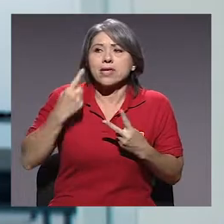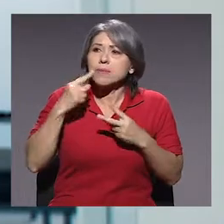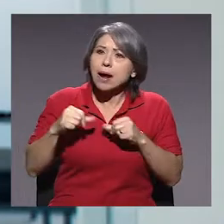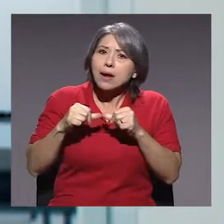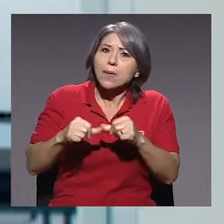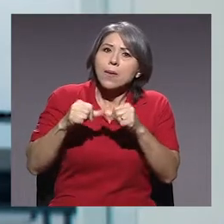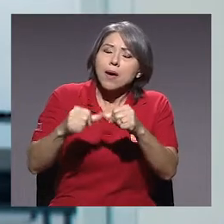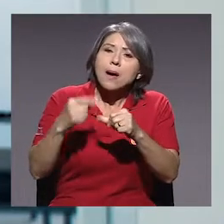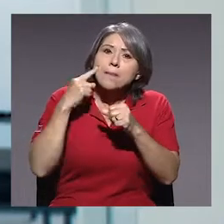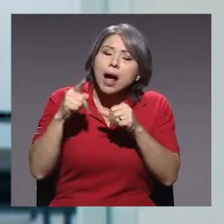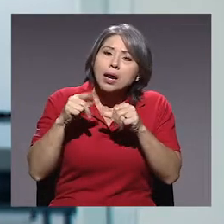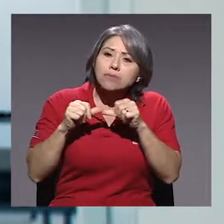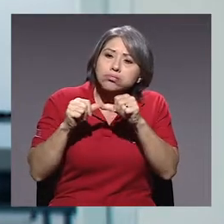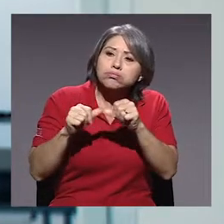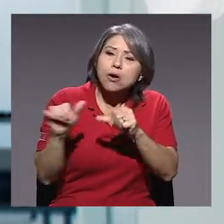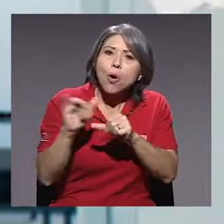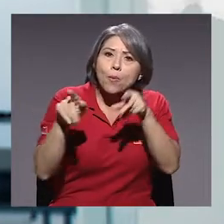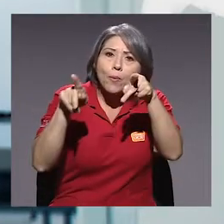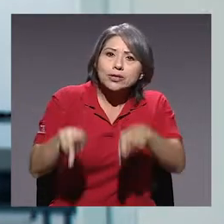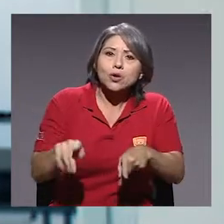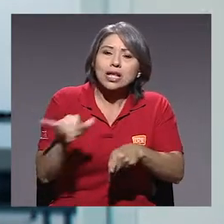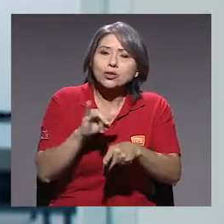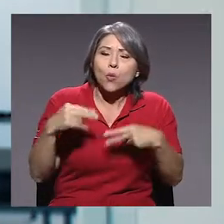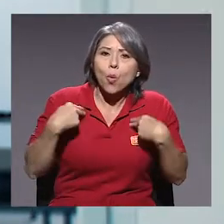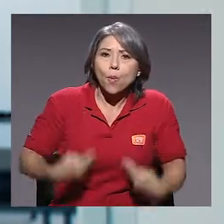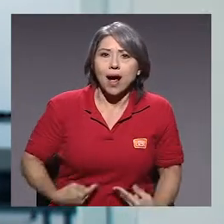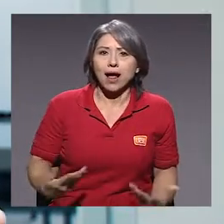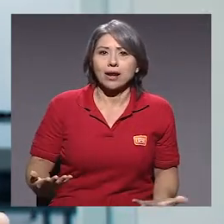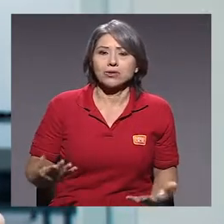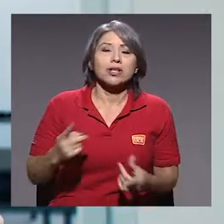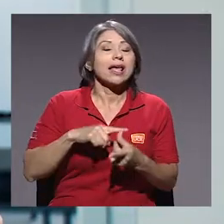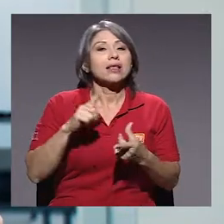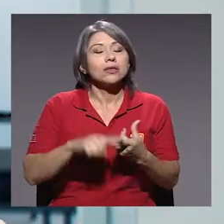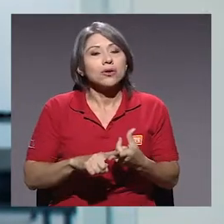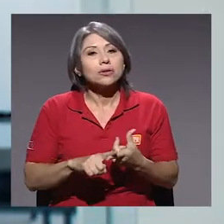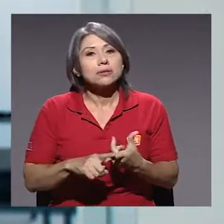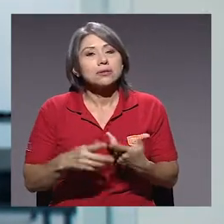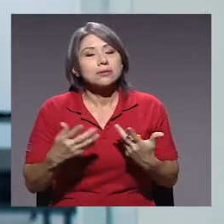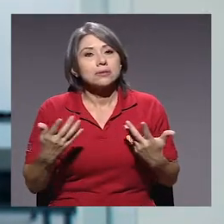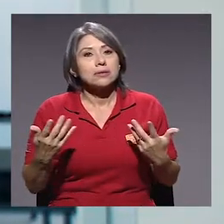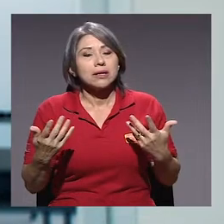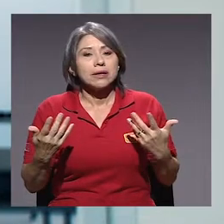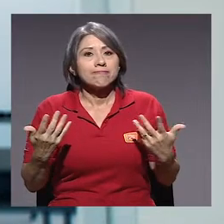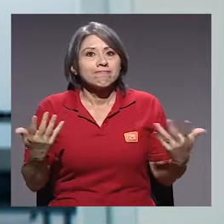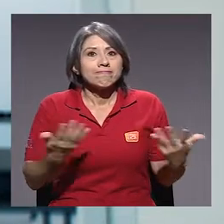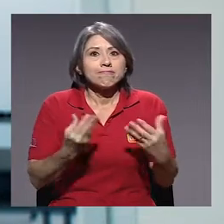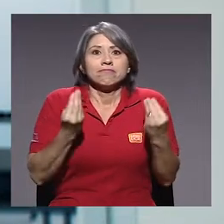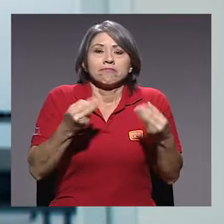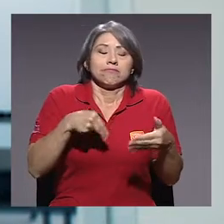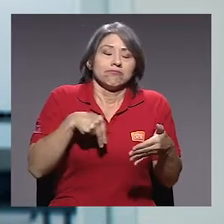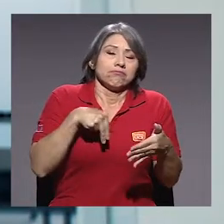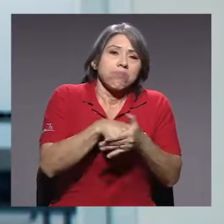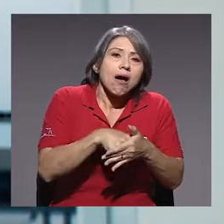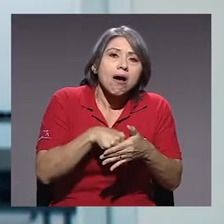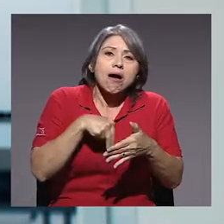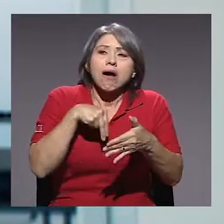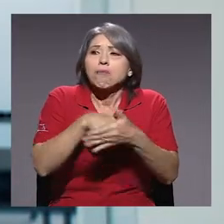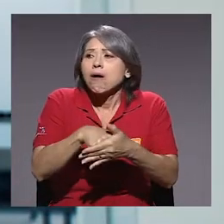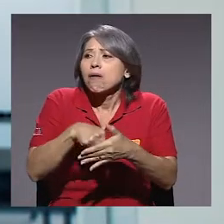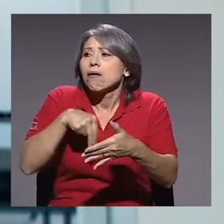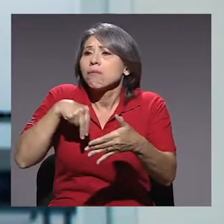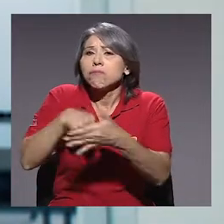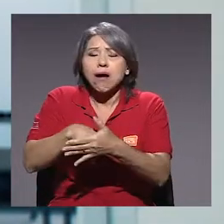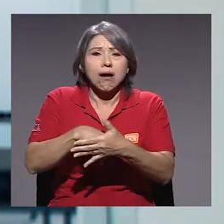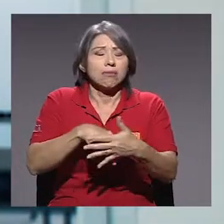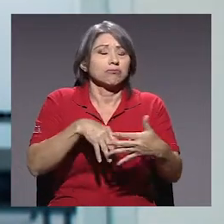para subsistir como personas, como seres humanos. Entonces, aparte de todos los obstáculos,